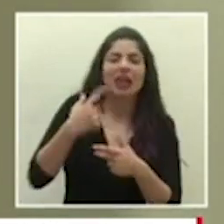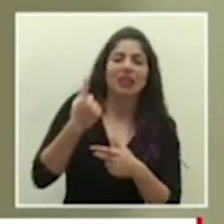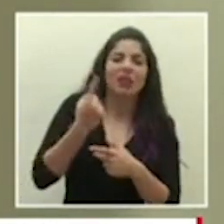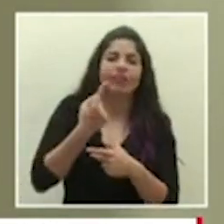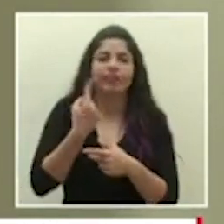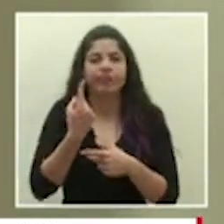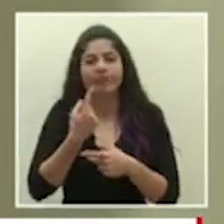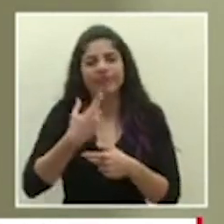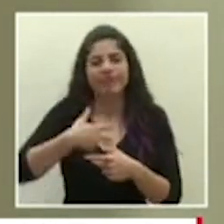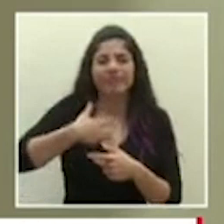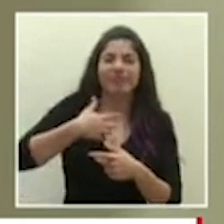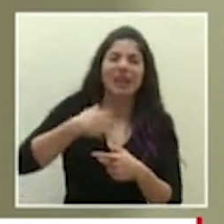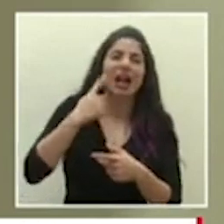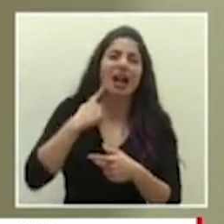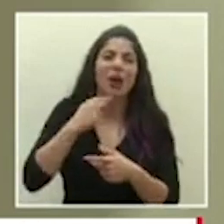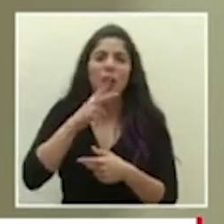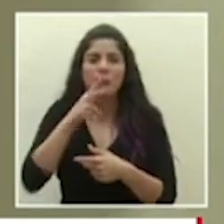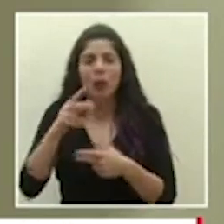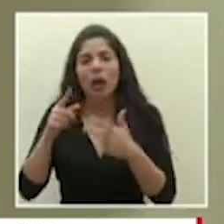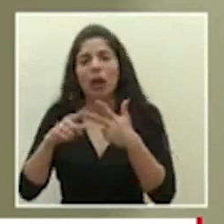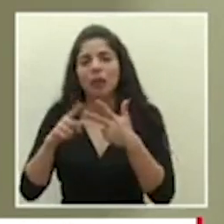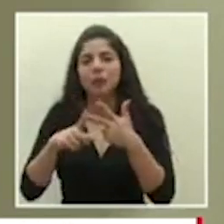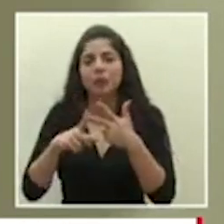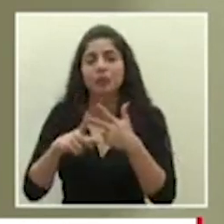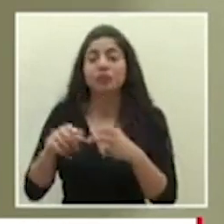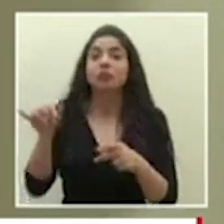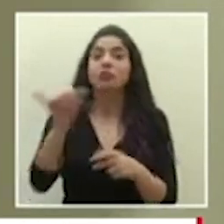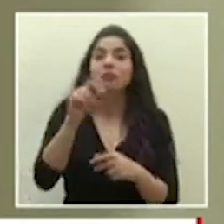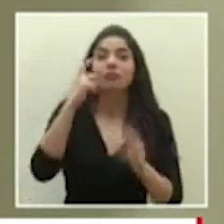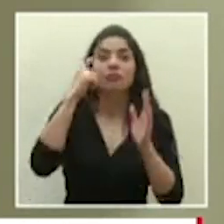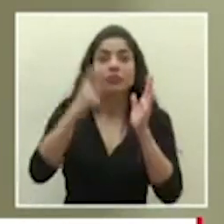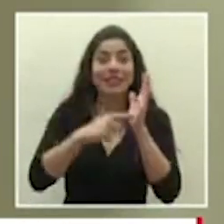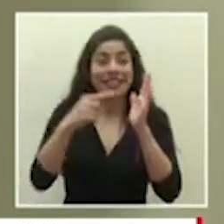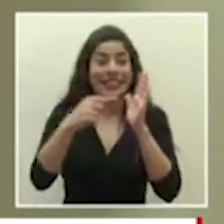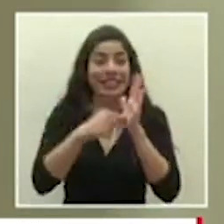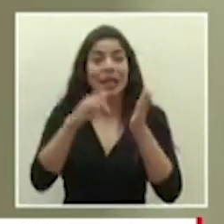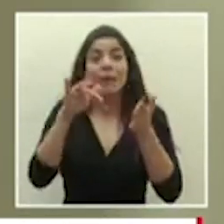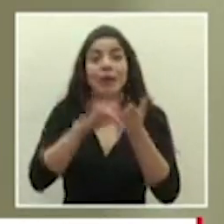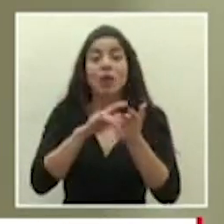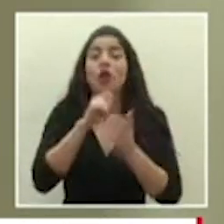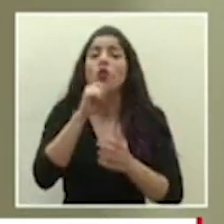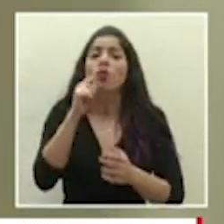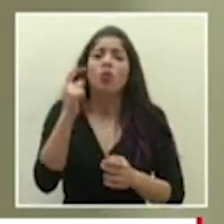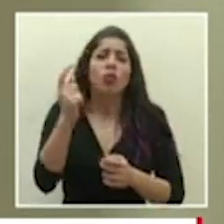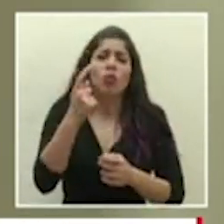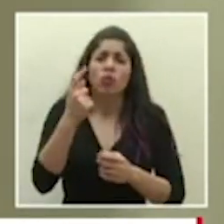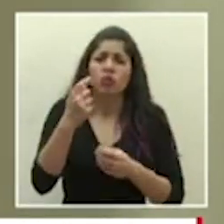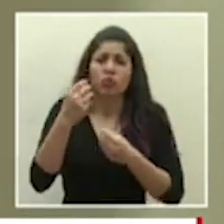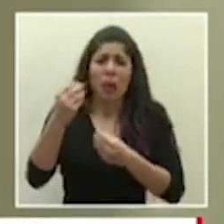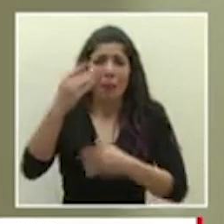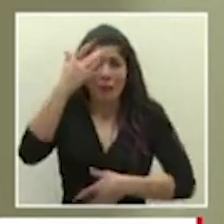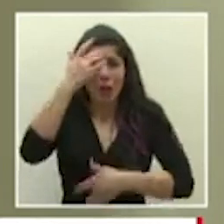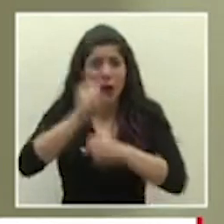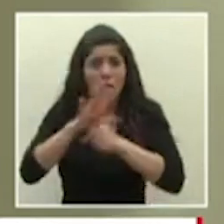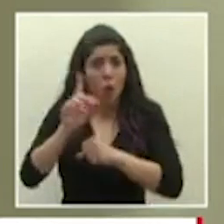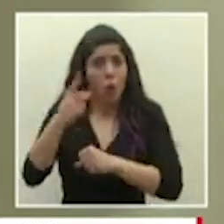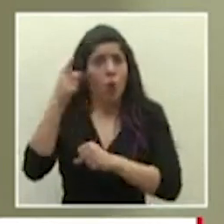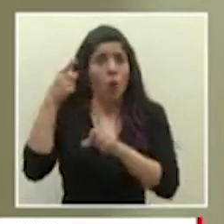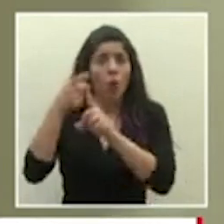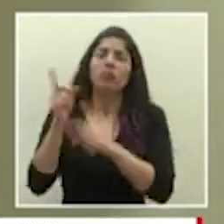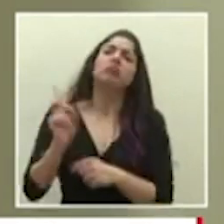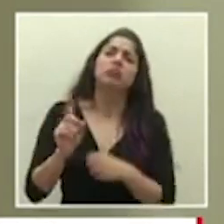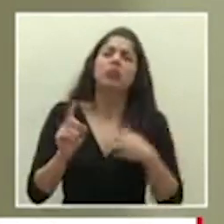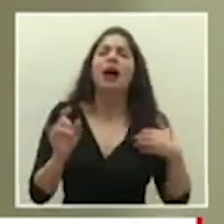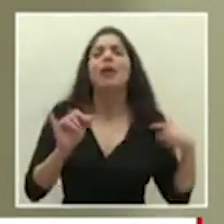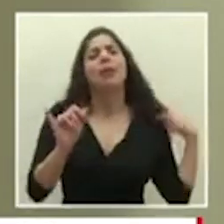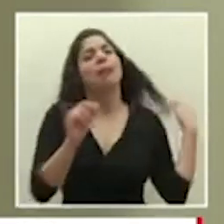también hay que reconocer que este medicamento no solo se le da a pacientes COVID-19 también se